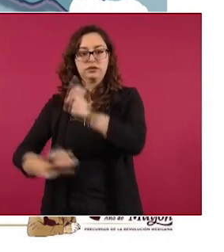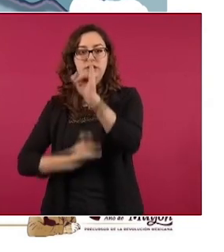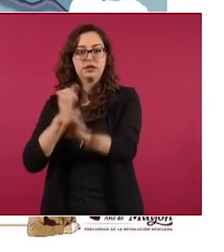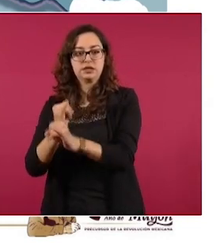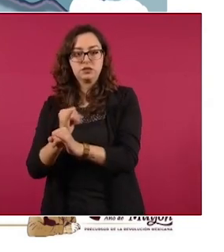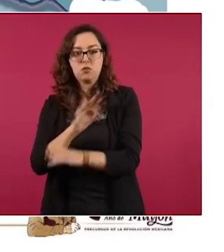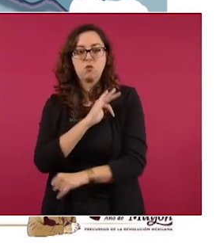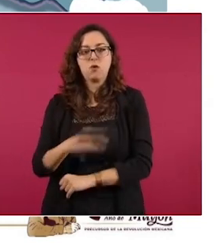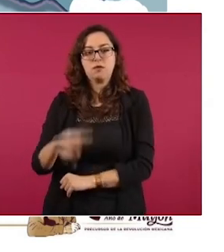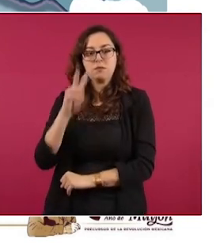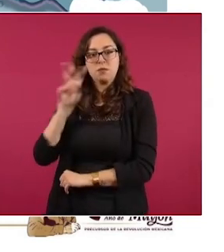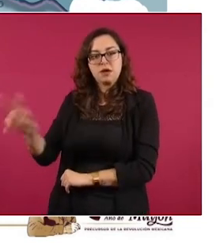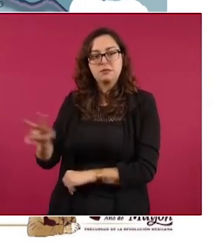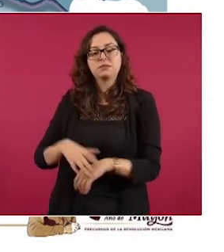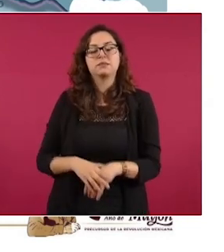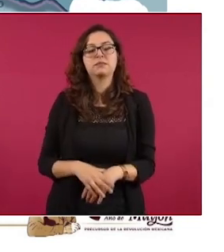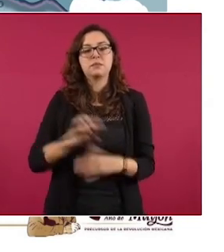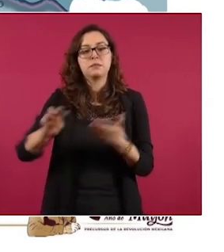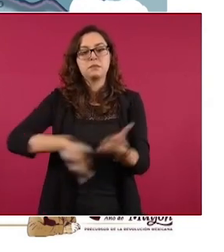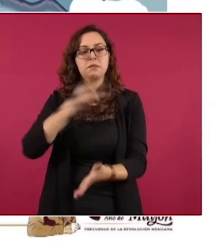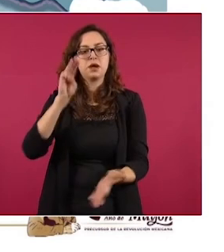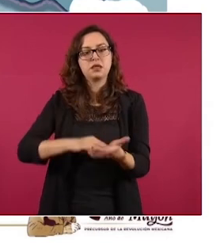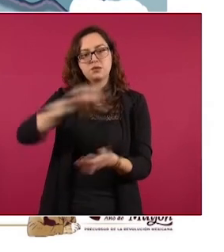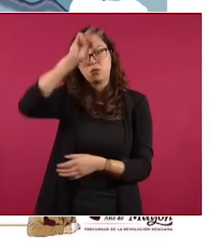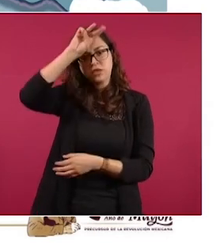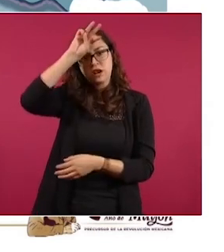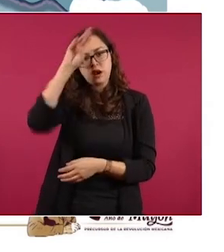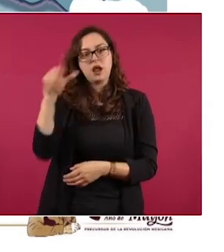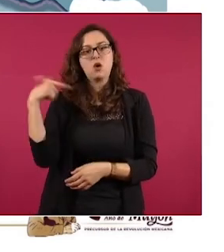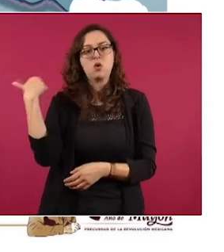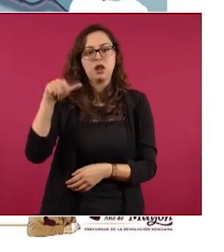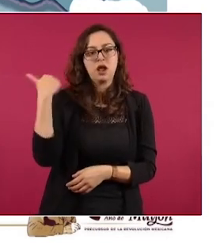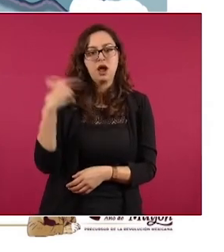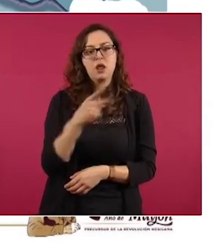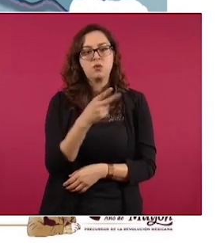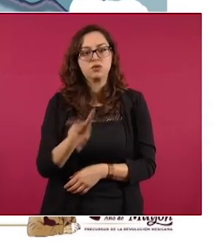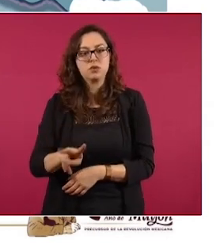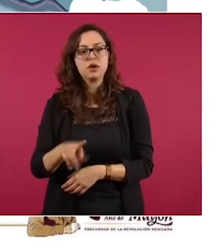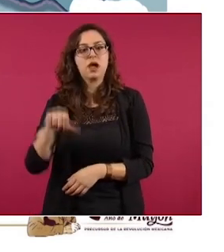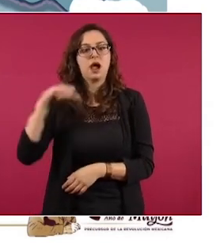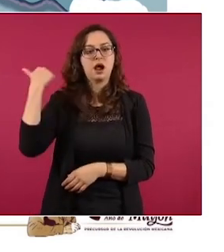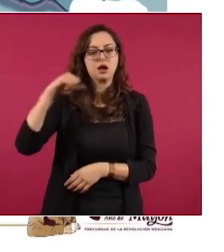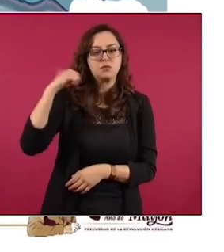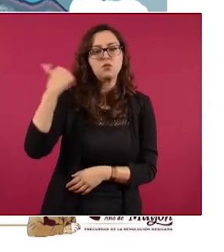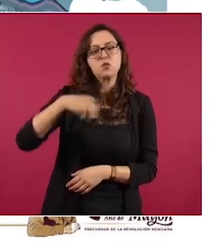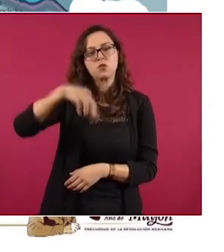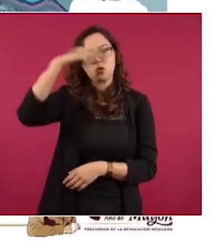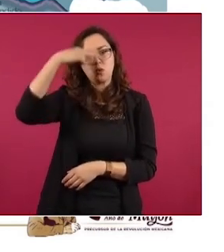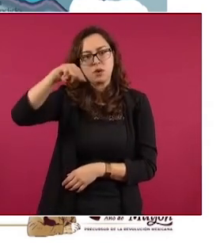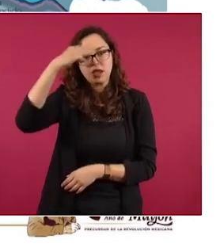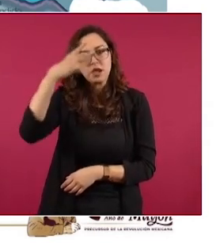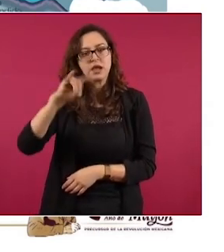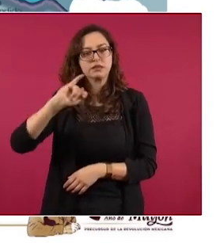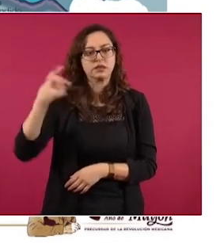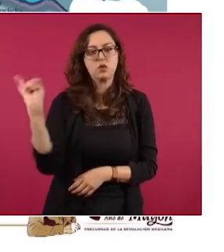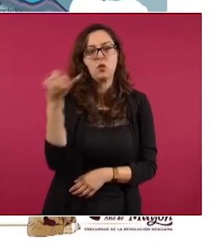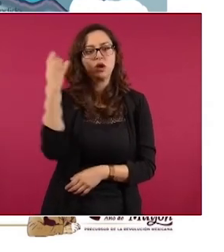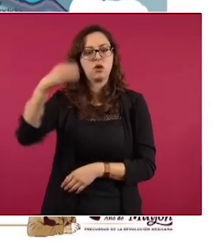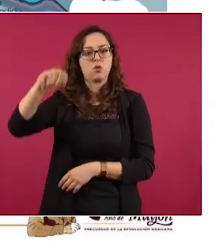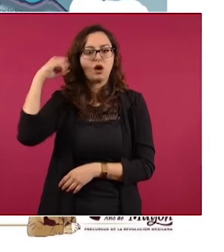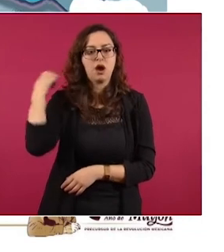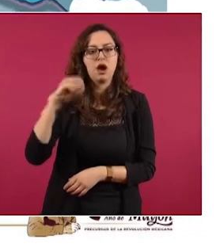Guadalajara Puerto Vallarta Puerto Acapulco Mexicali Tijuana Oaxaca